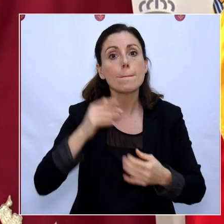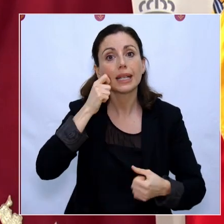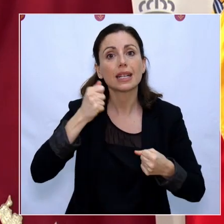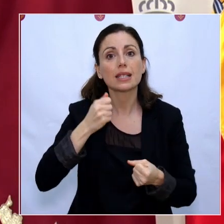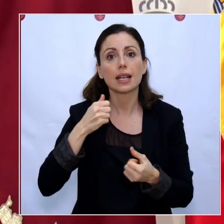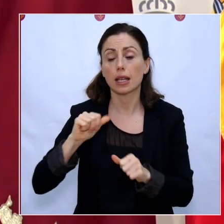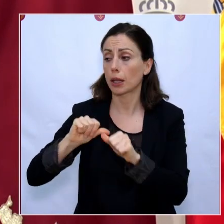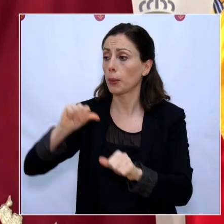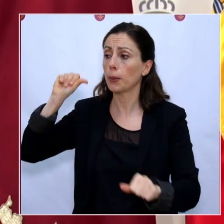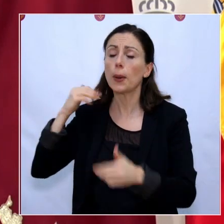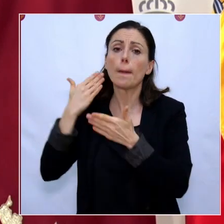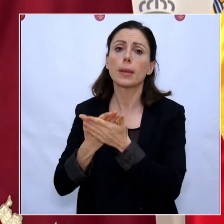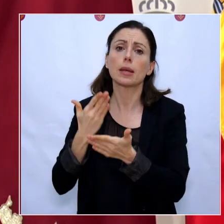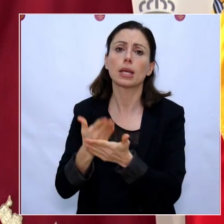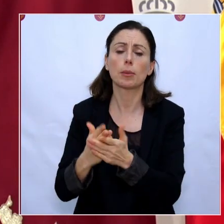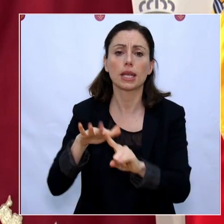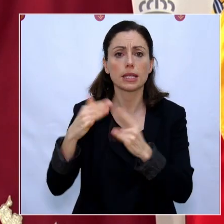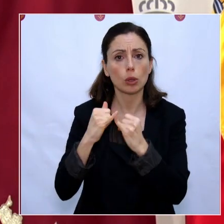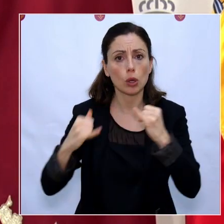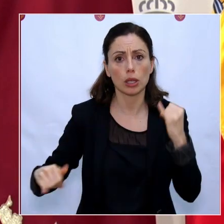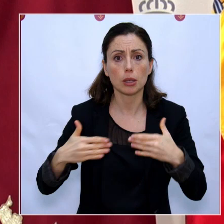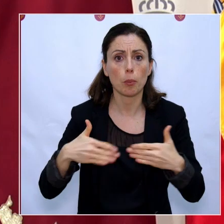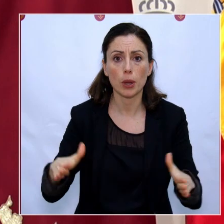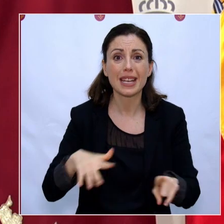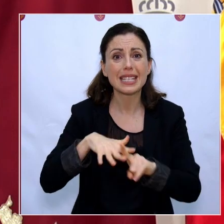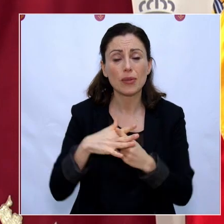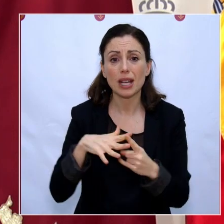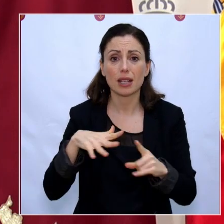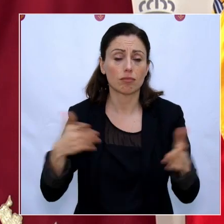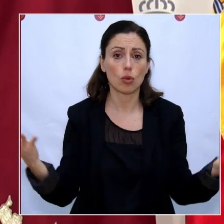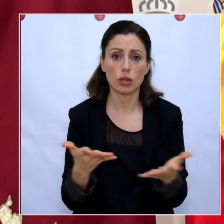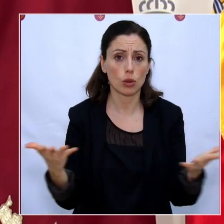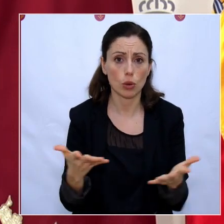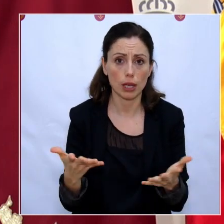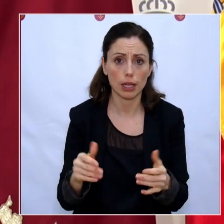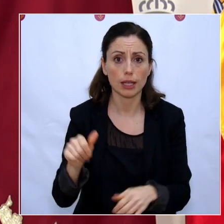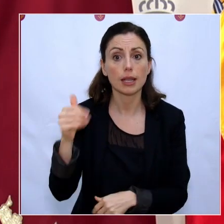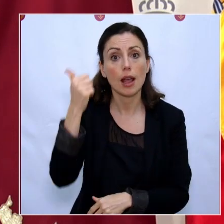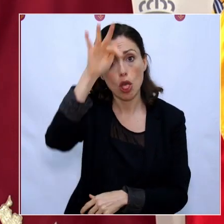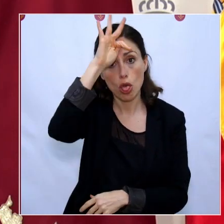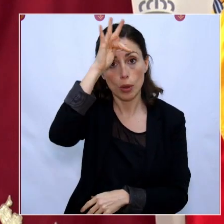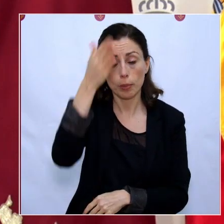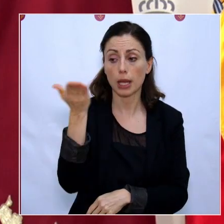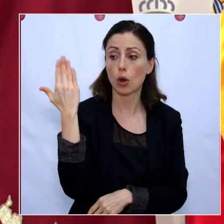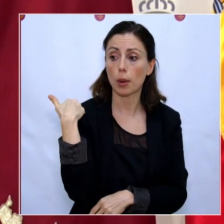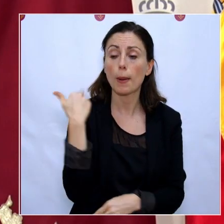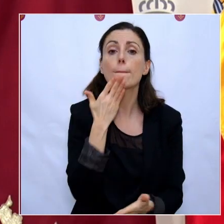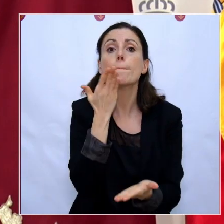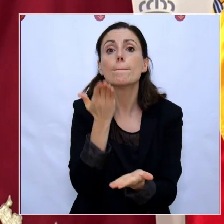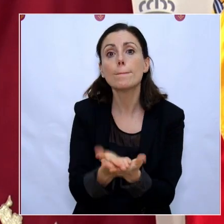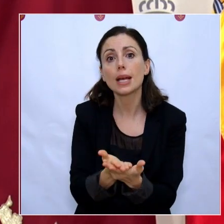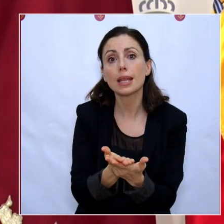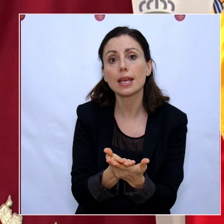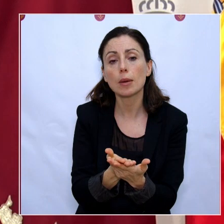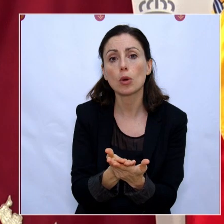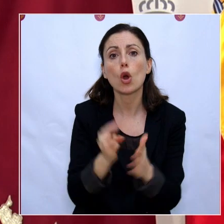demandando desde el principio de esta crisis es lo más urgente. El pasado domingo pedíamos 8.000 kits de